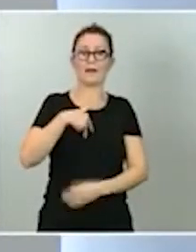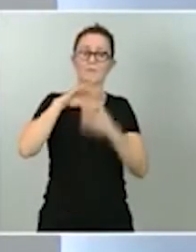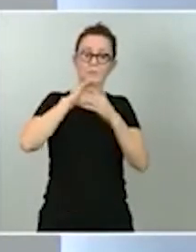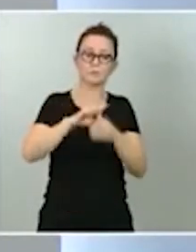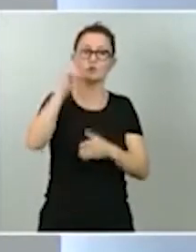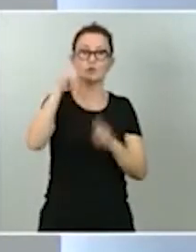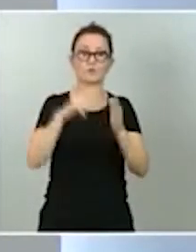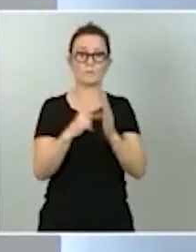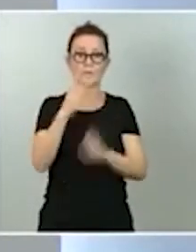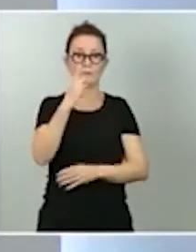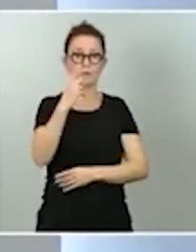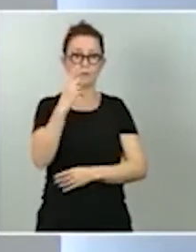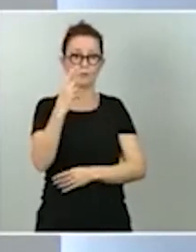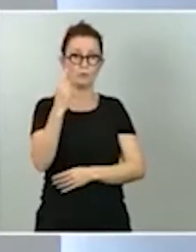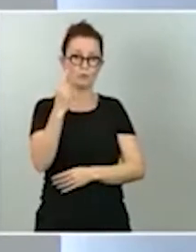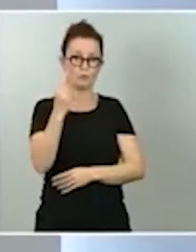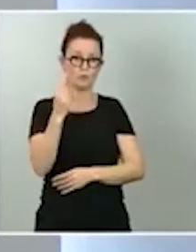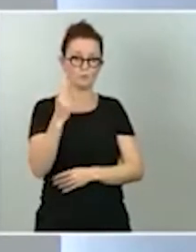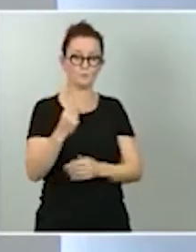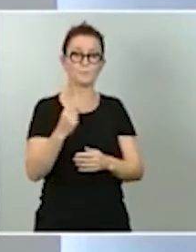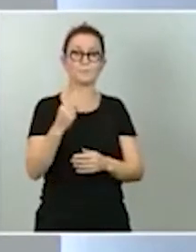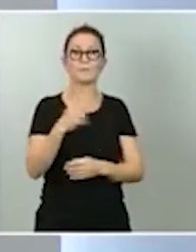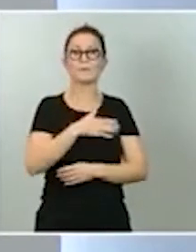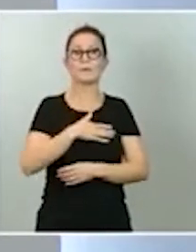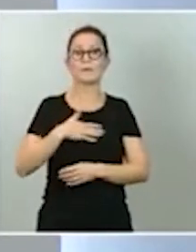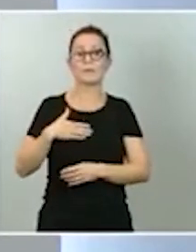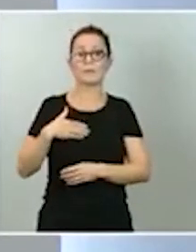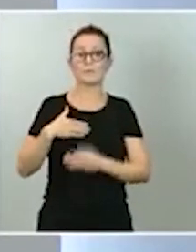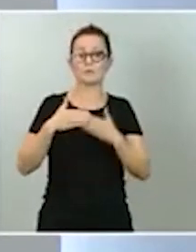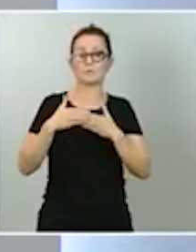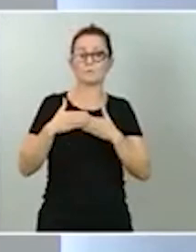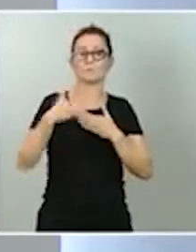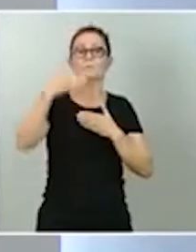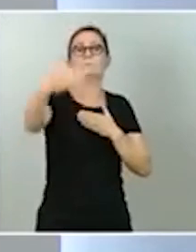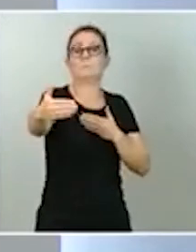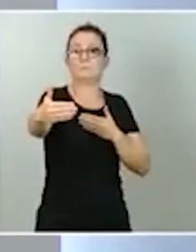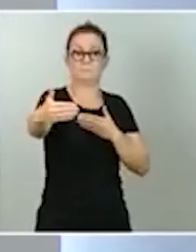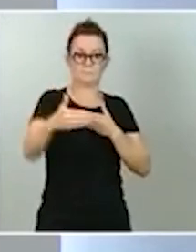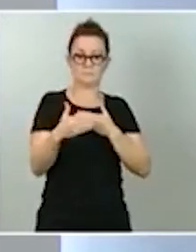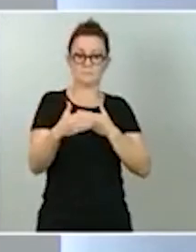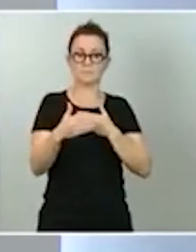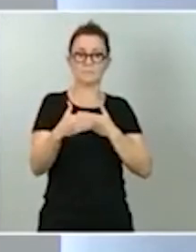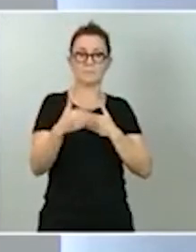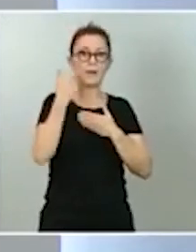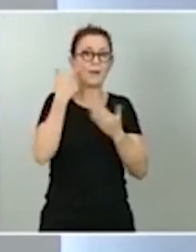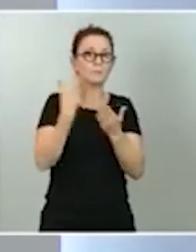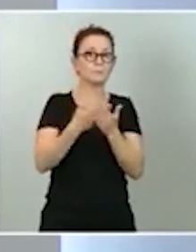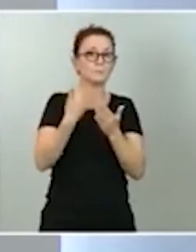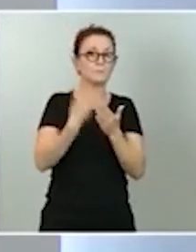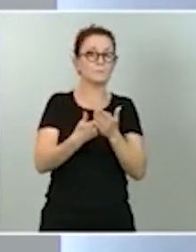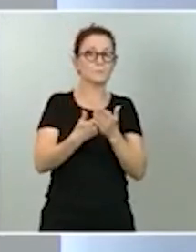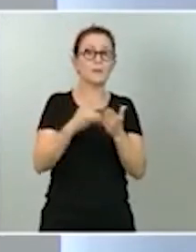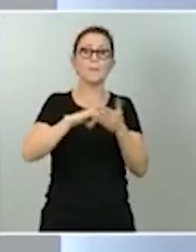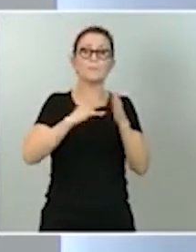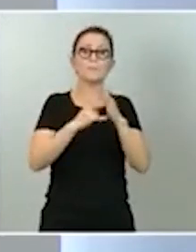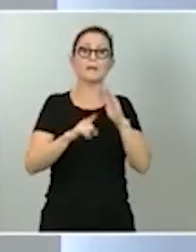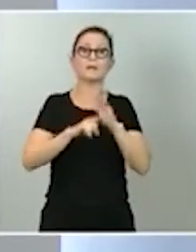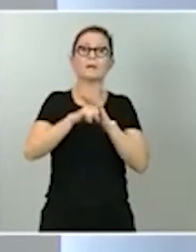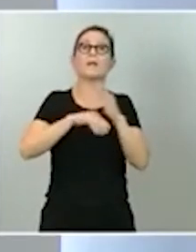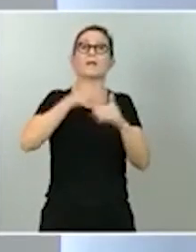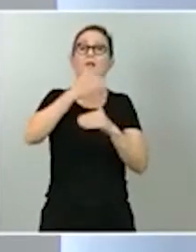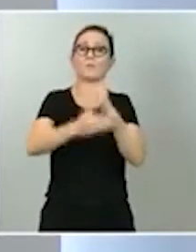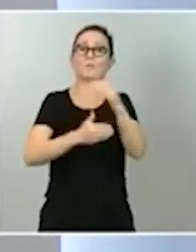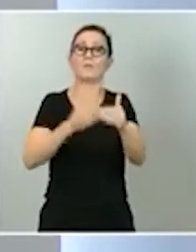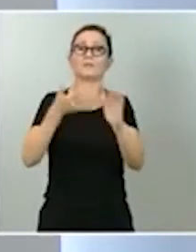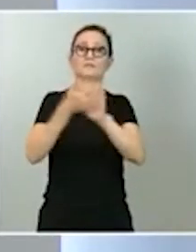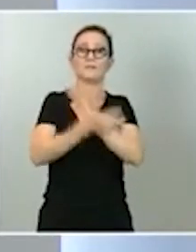hemos querido dar una perspectiva un poco más de medio plazo para reflejar que el impacto del plan de recuperación no solo es crecimiento